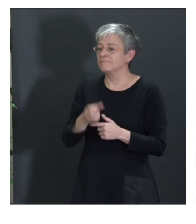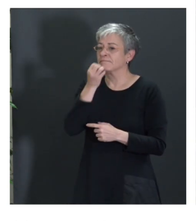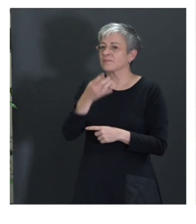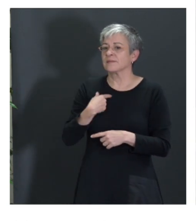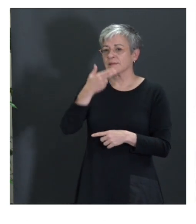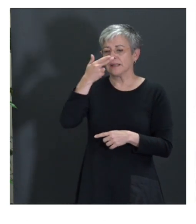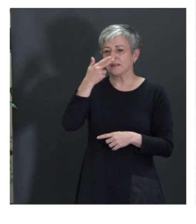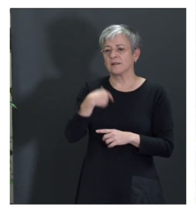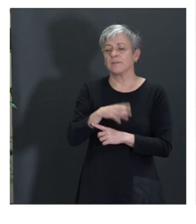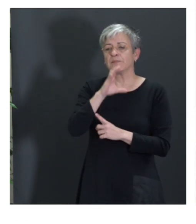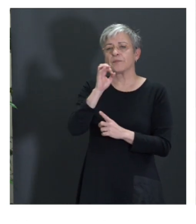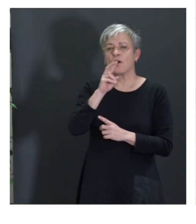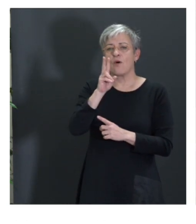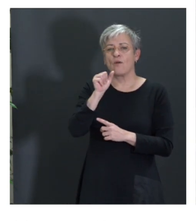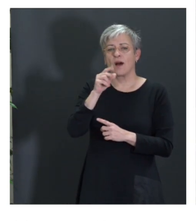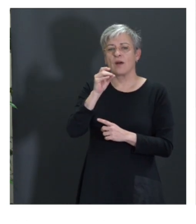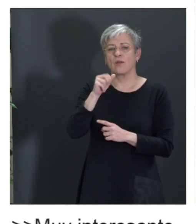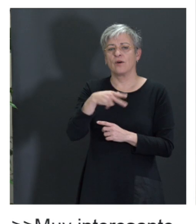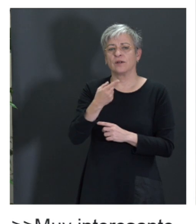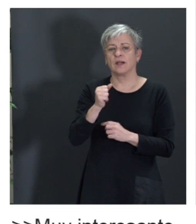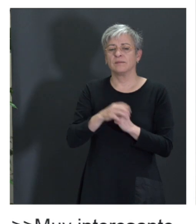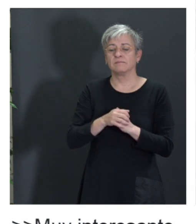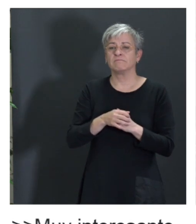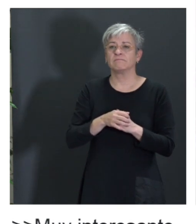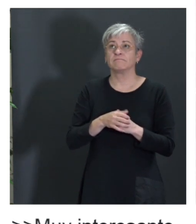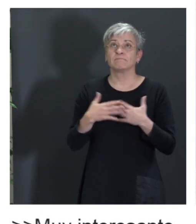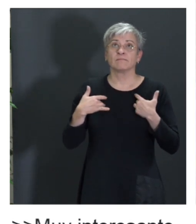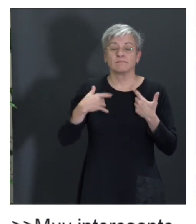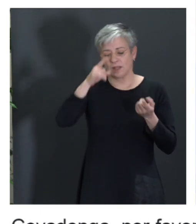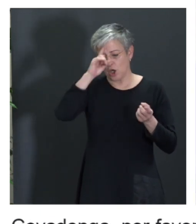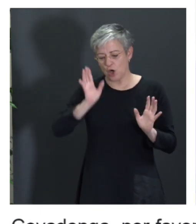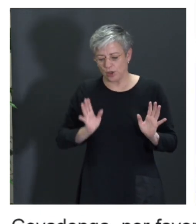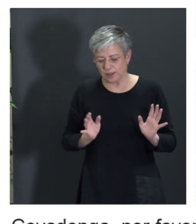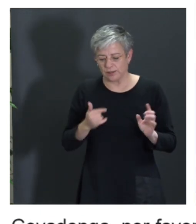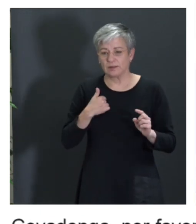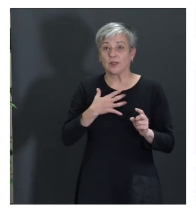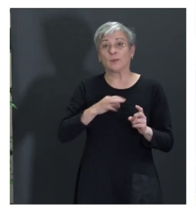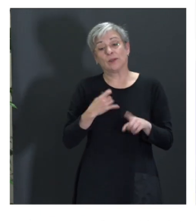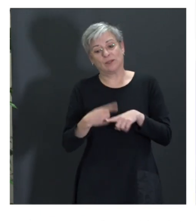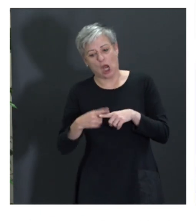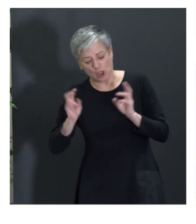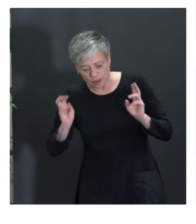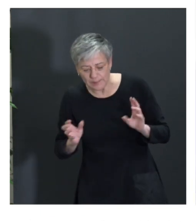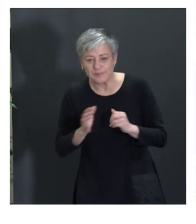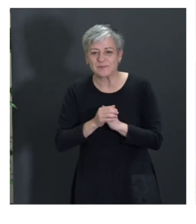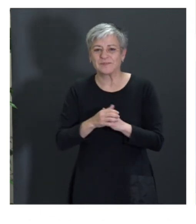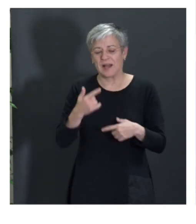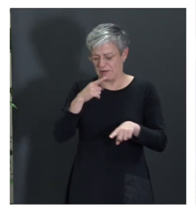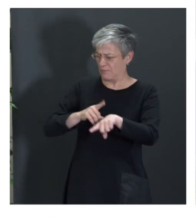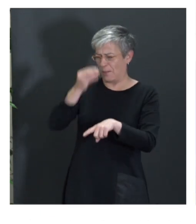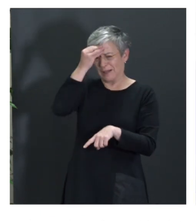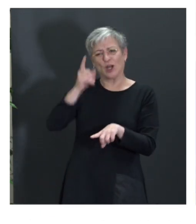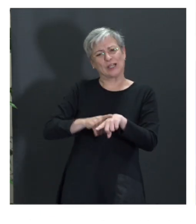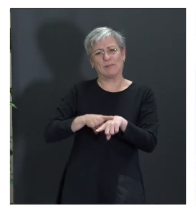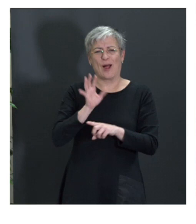Cobadonga, por favor. Bueno, no sé, a ver, que en la universidad hacemos muchas cosas. Bueno, ver. Tenemos tiempo, creo.